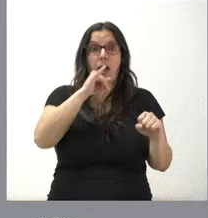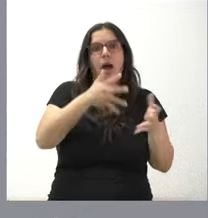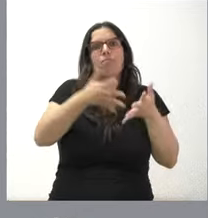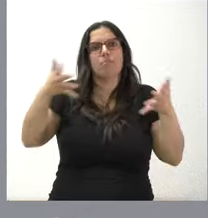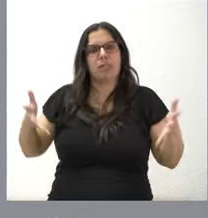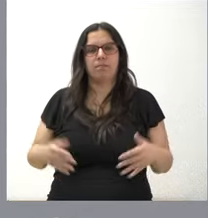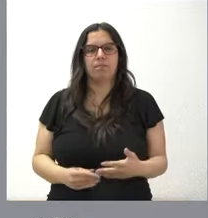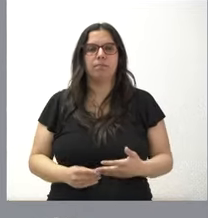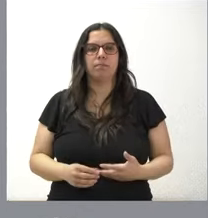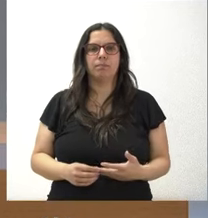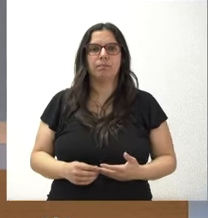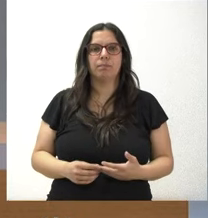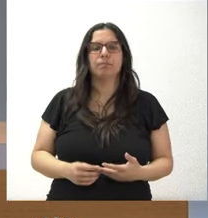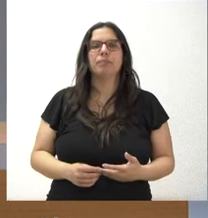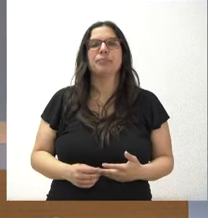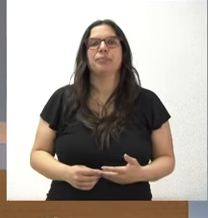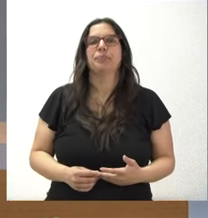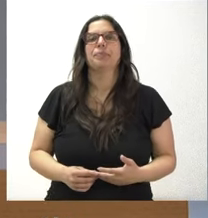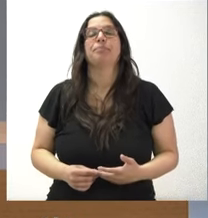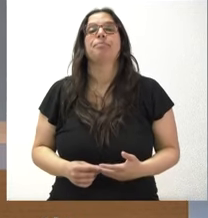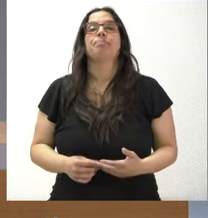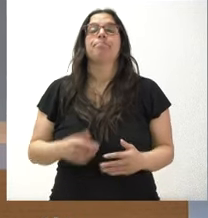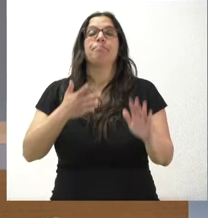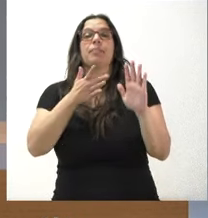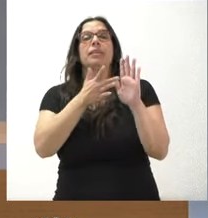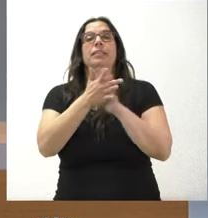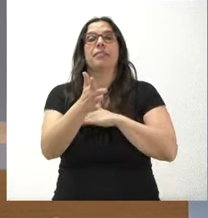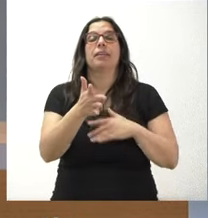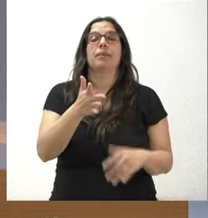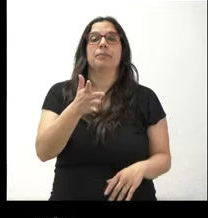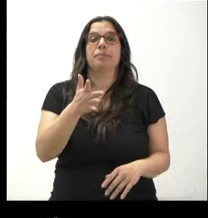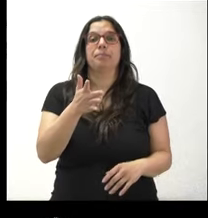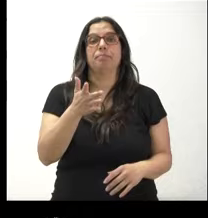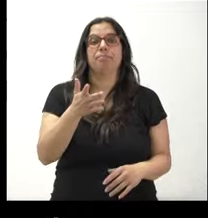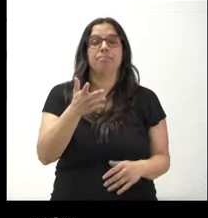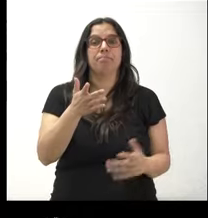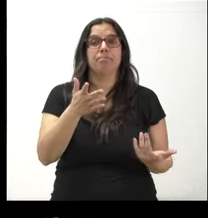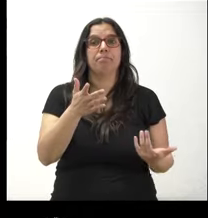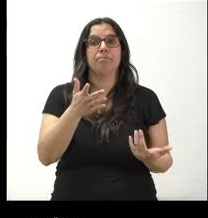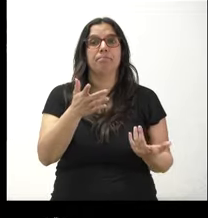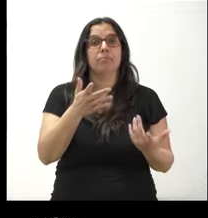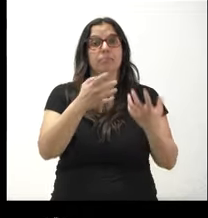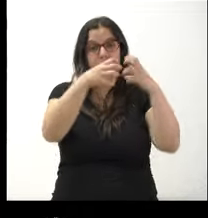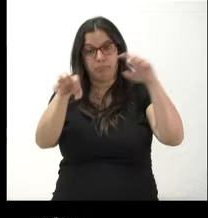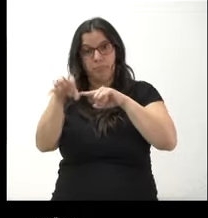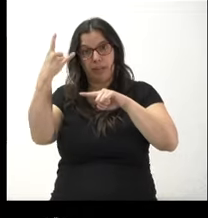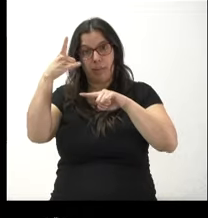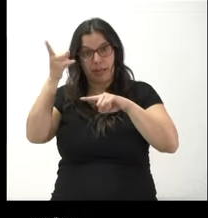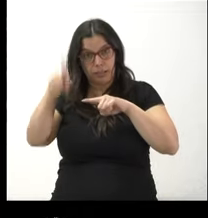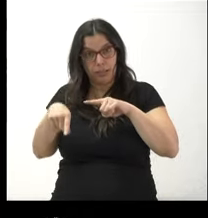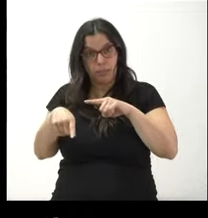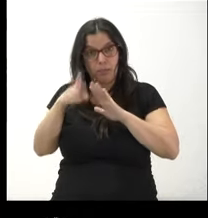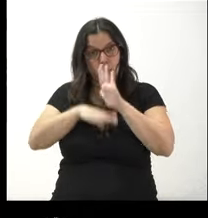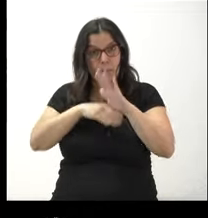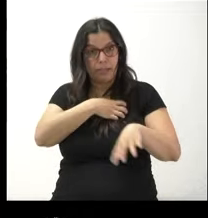autónoma. ¿Quiere decir que sí que se va a hacer en Salamanca, no?, el programa de